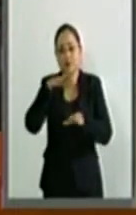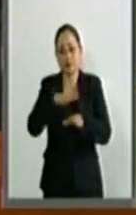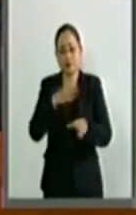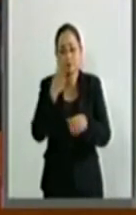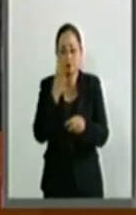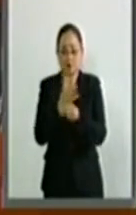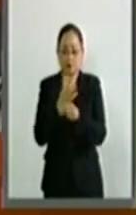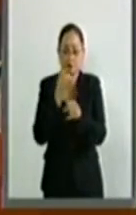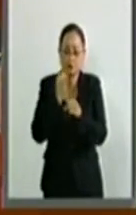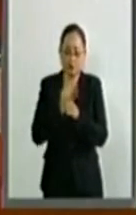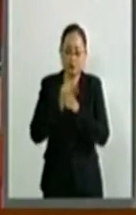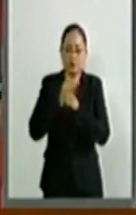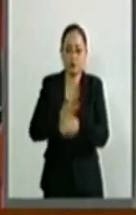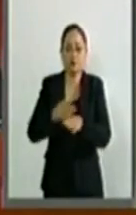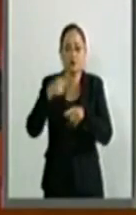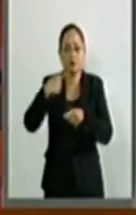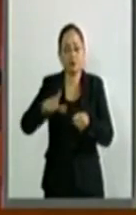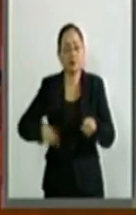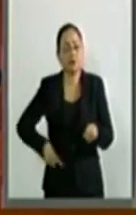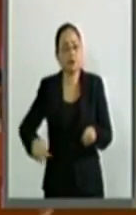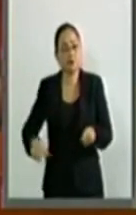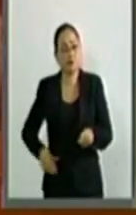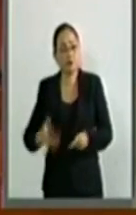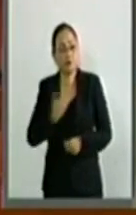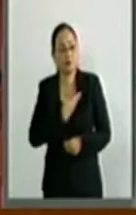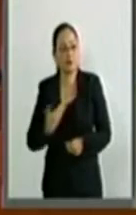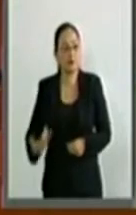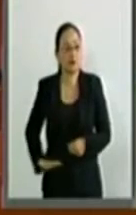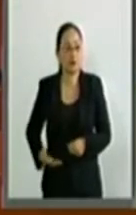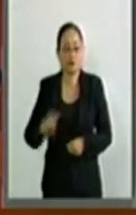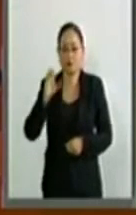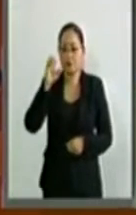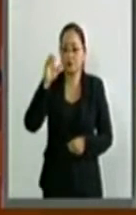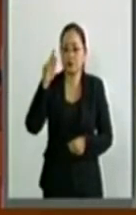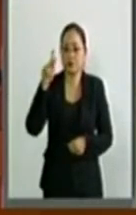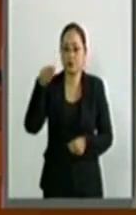del presidente Enrique Peña Nieto.